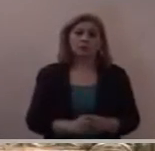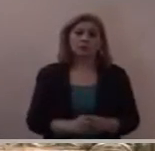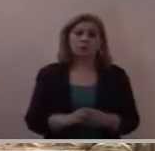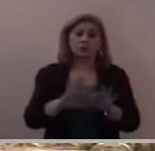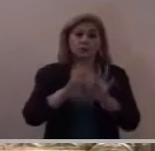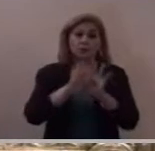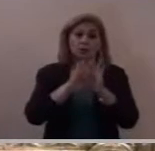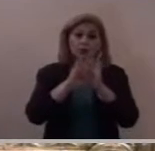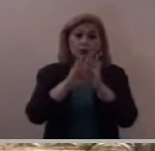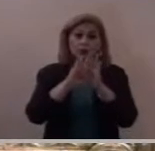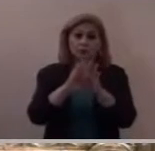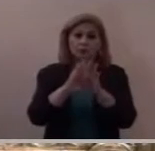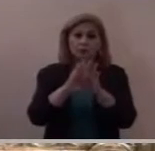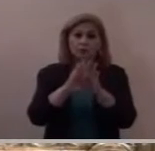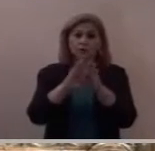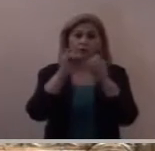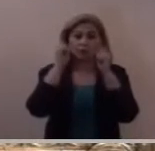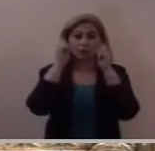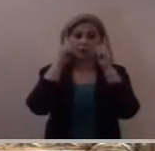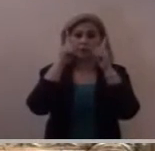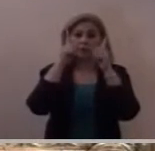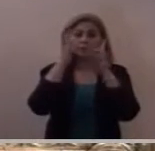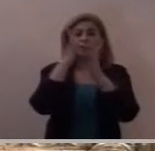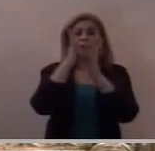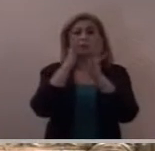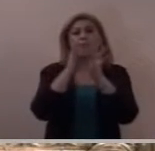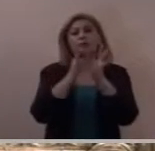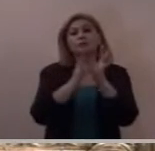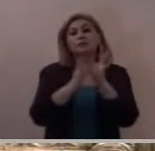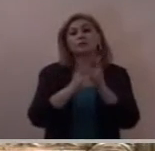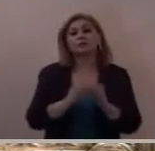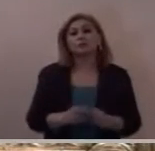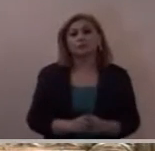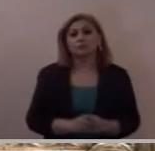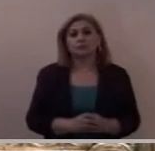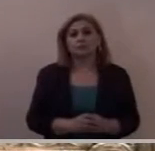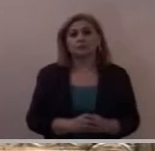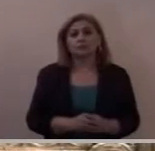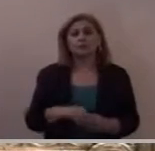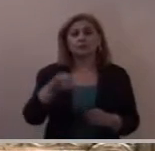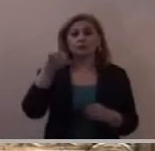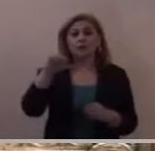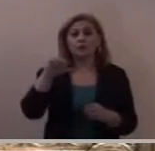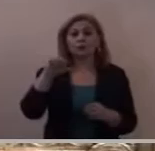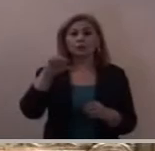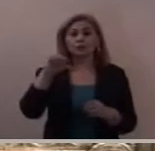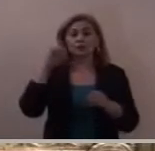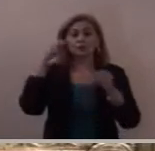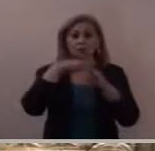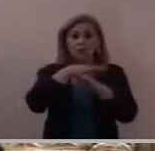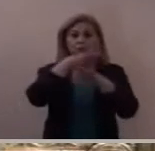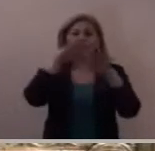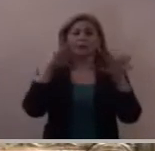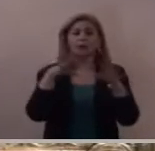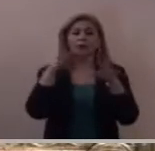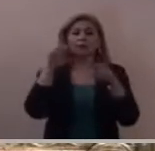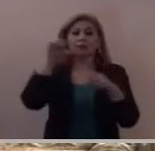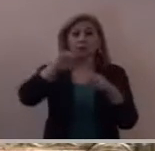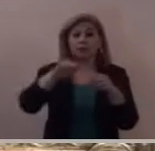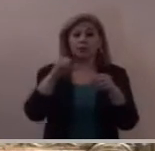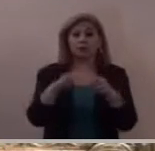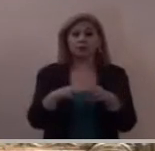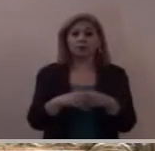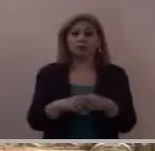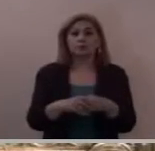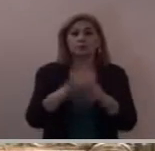a la admiración de Jesús dice hoy el Santo Evangelio que Jesús